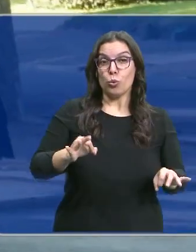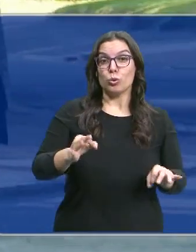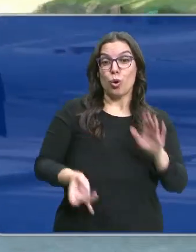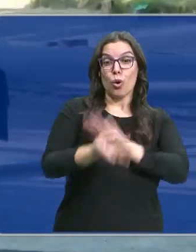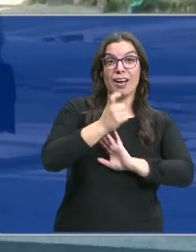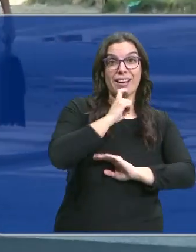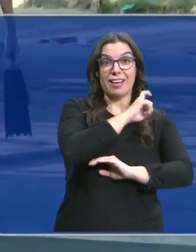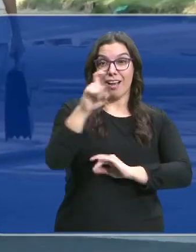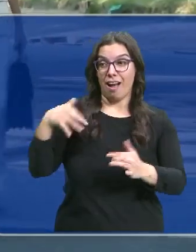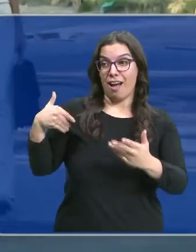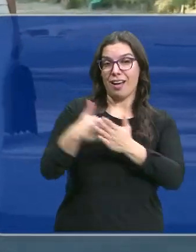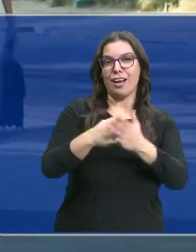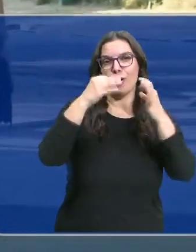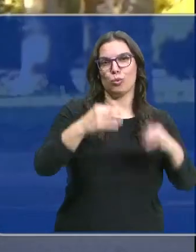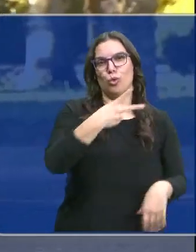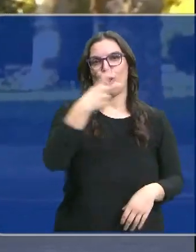desde su creación.